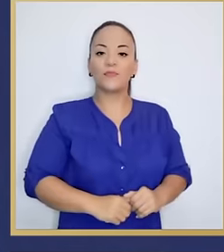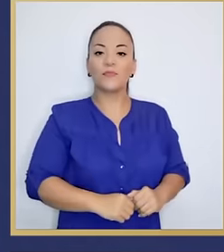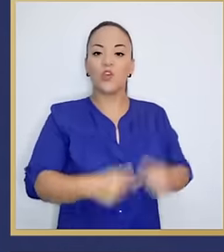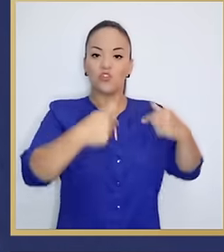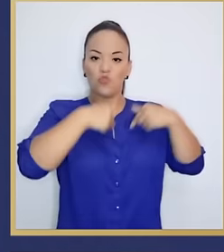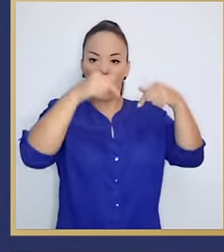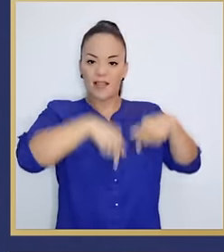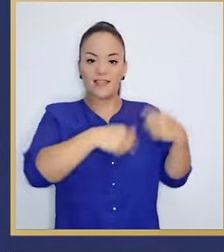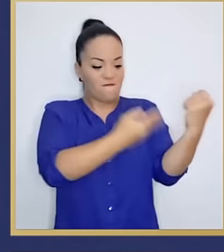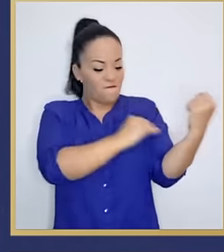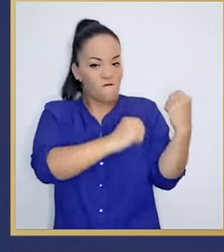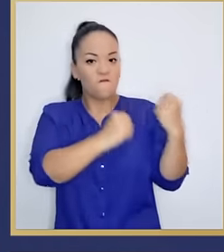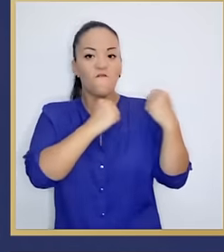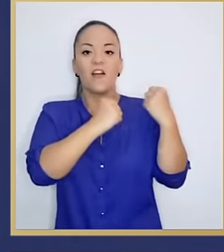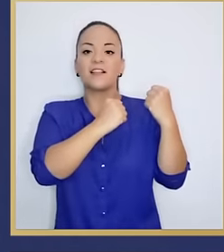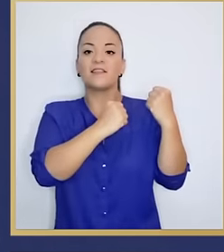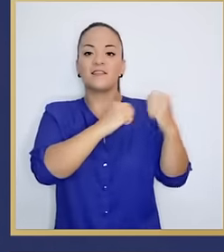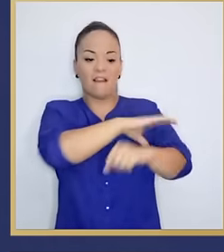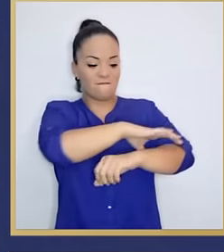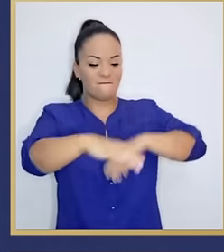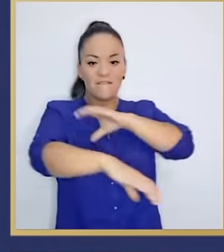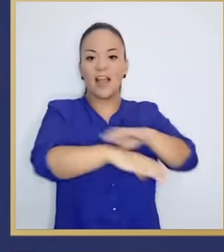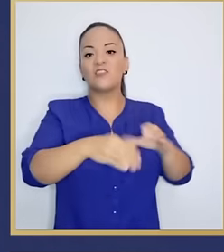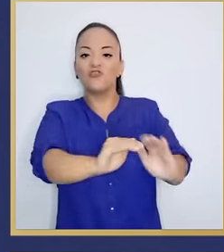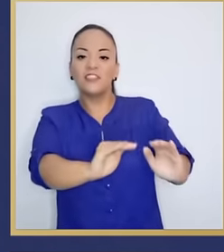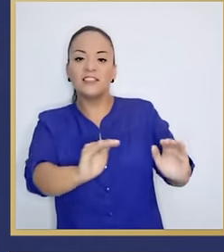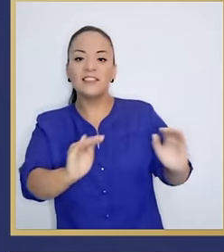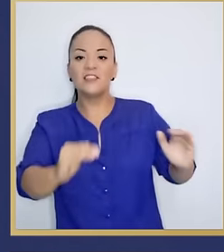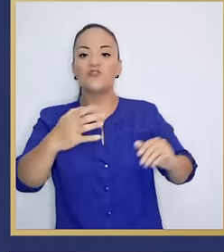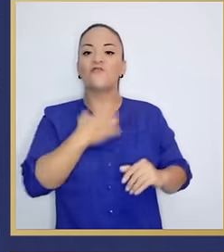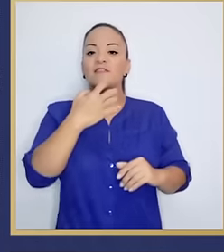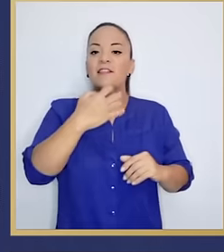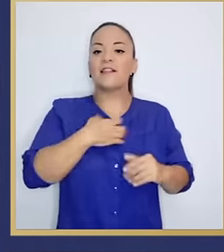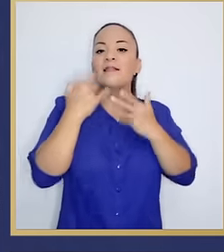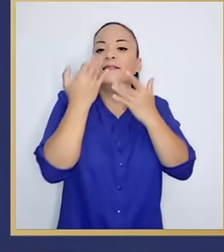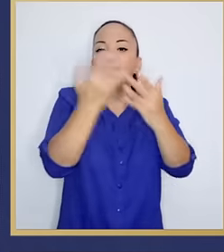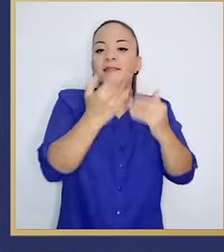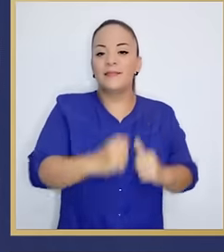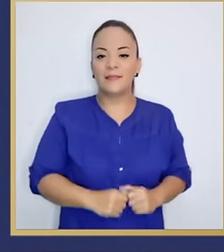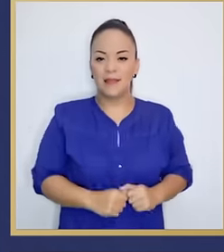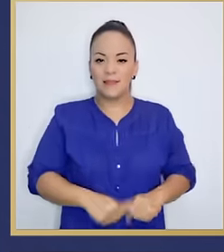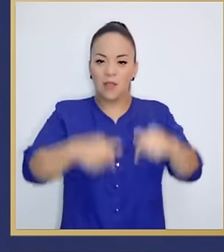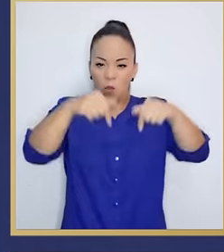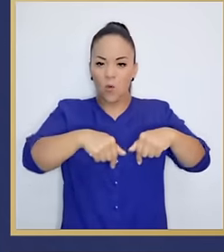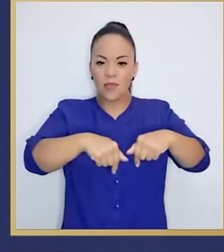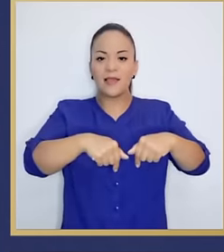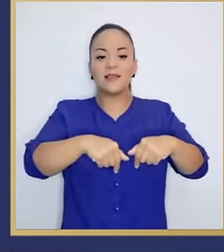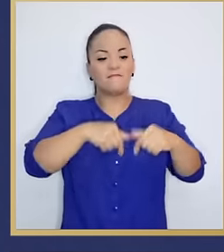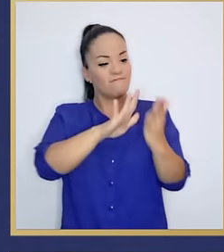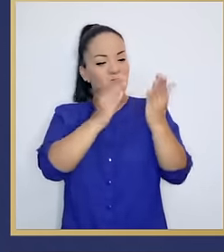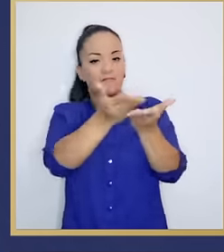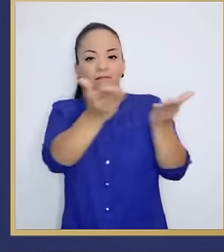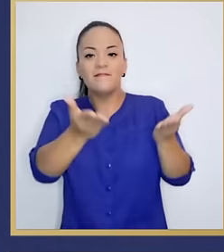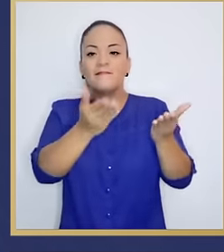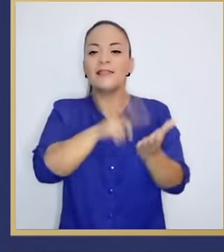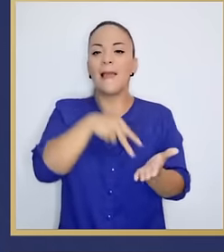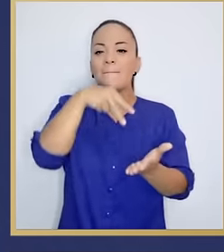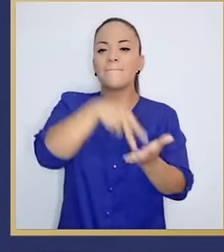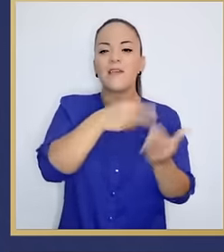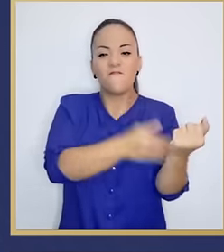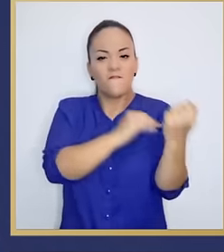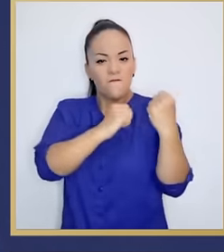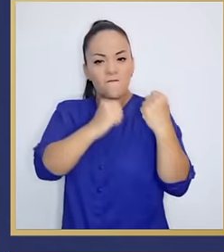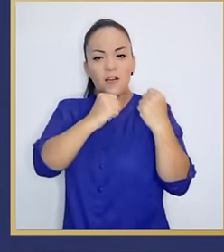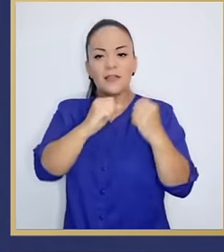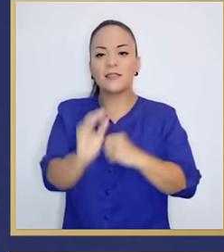de los brazos de los niños que nos reclaman esperanza. Hoy estoy aquí de pie con la fuerza de la juventud